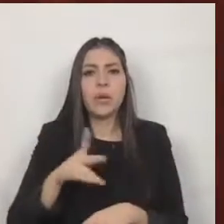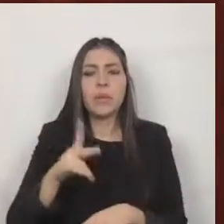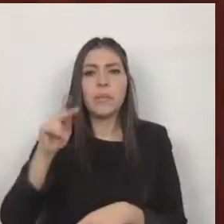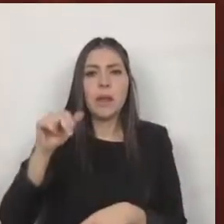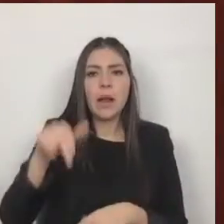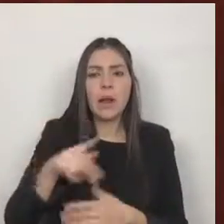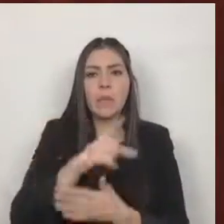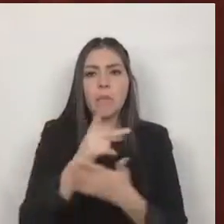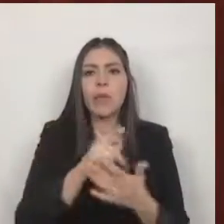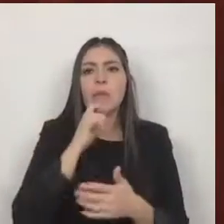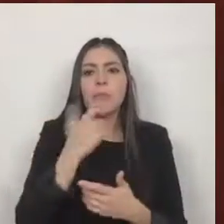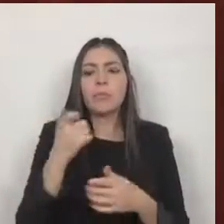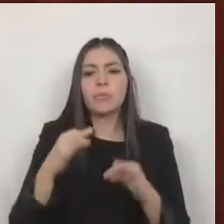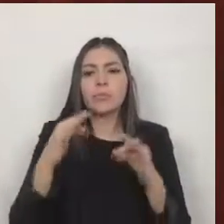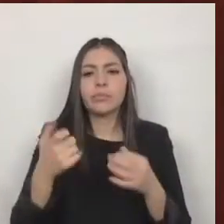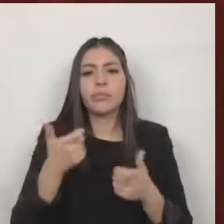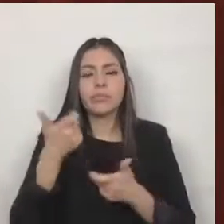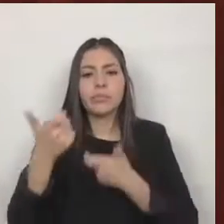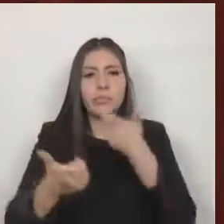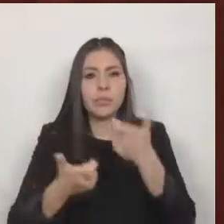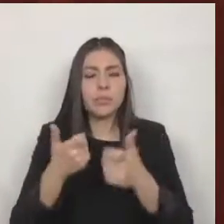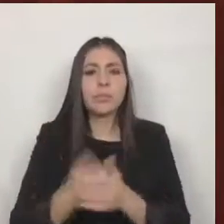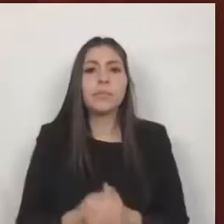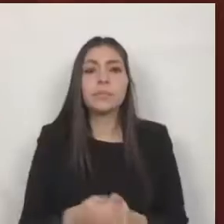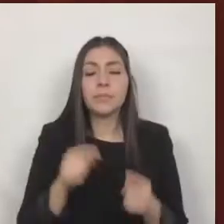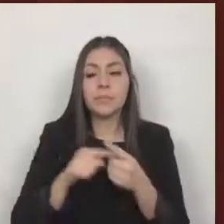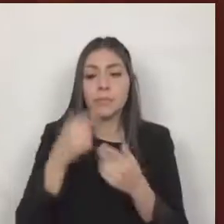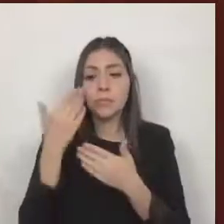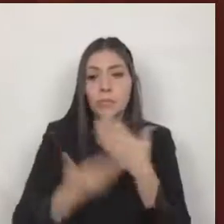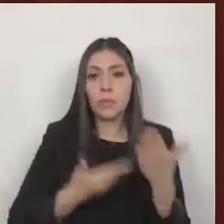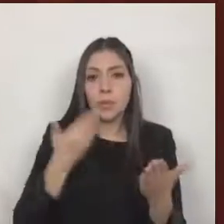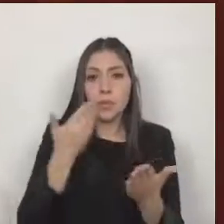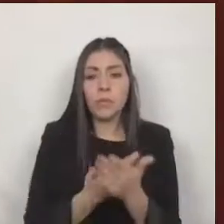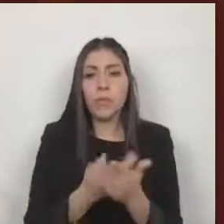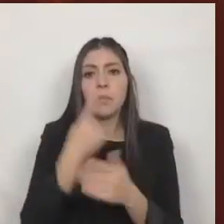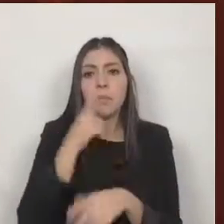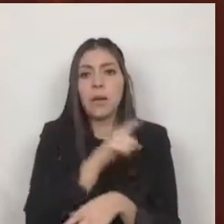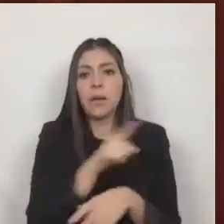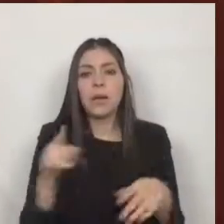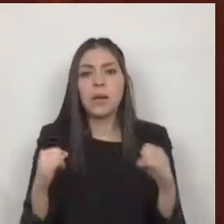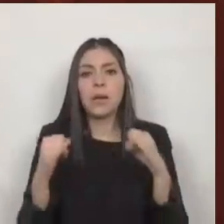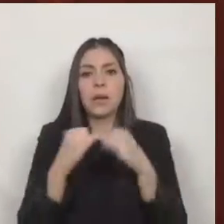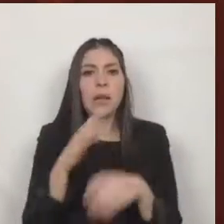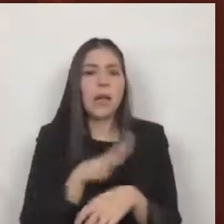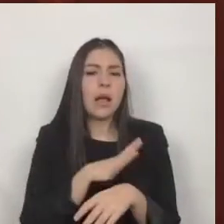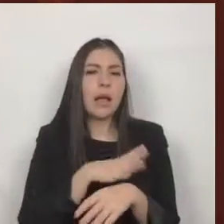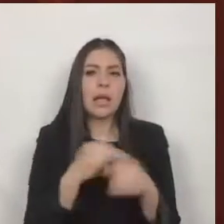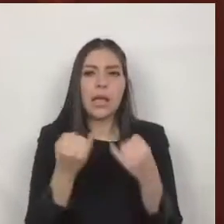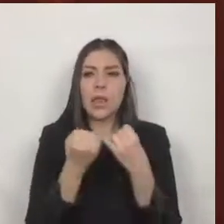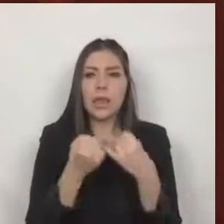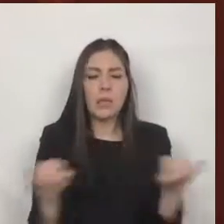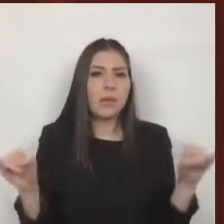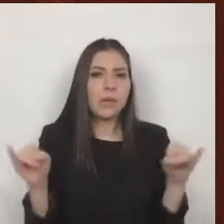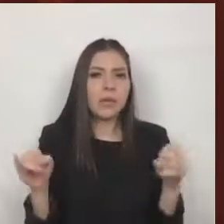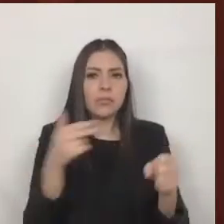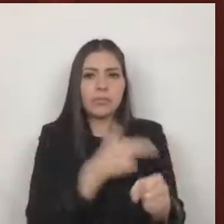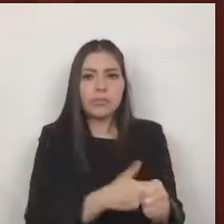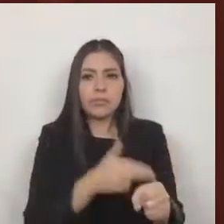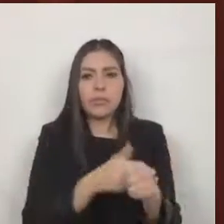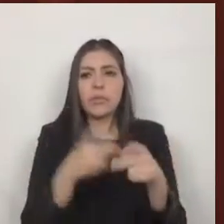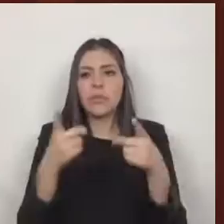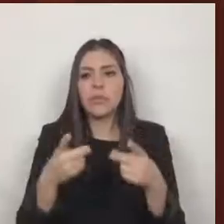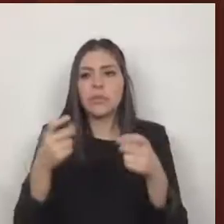con la presente iniciativa se propone que los institutos gocen de autonomía técnica y de gestión garantizando el pleno